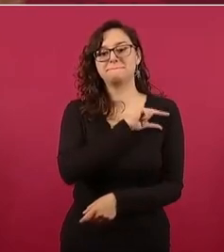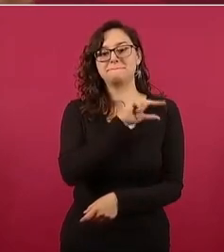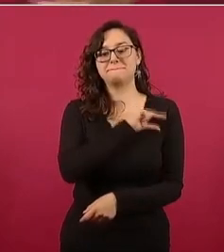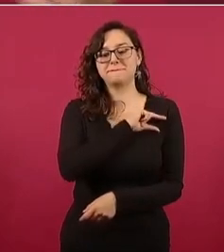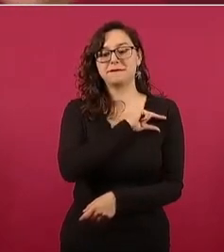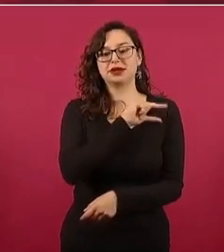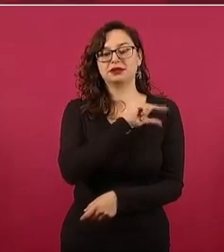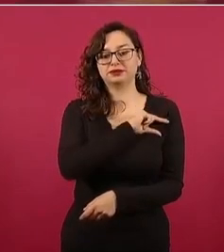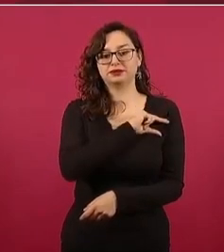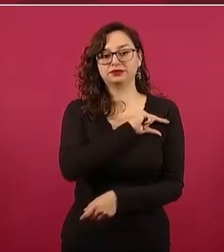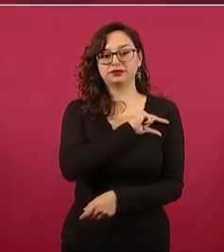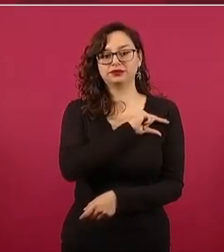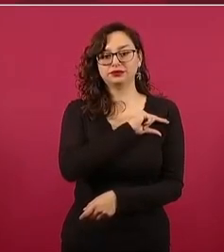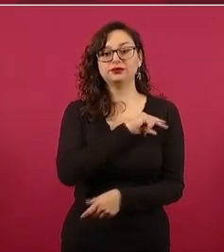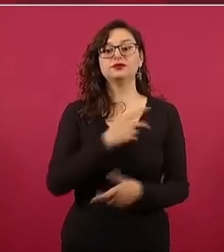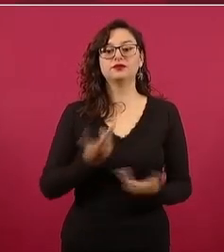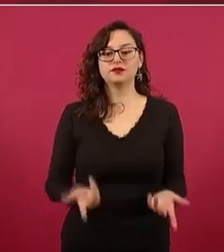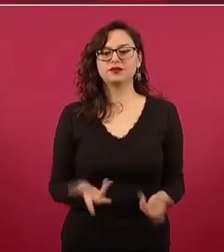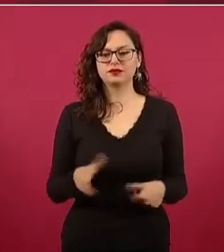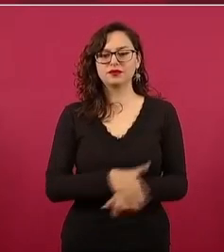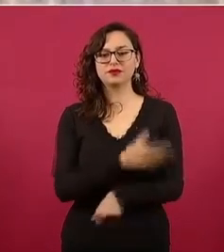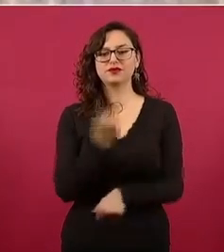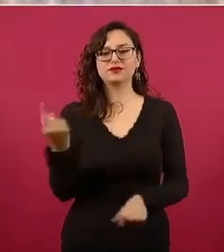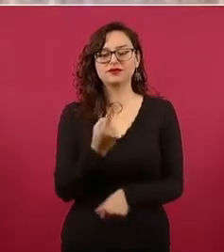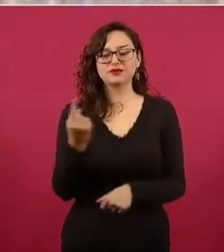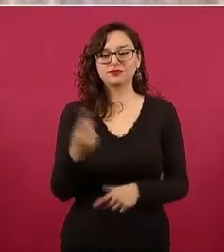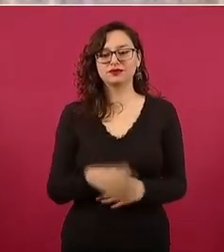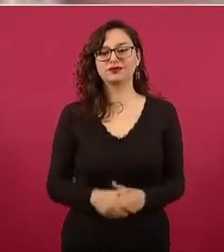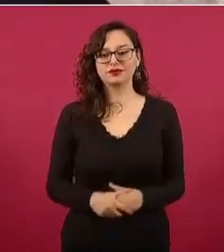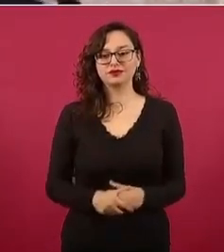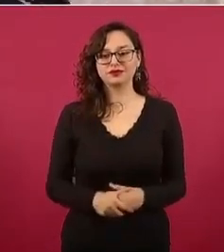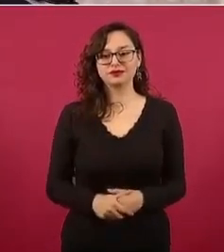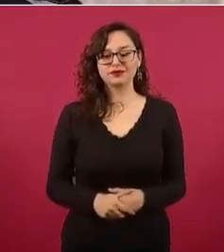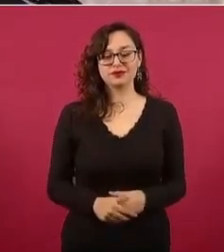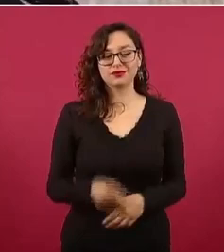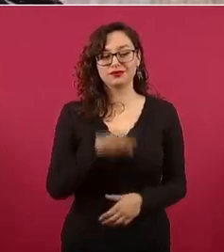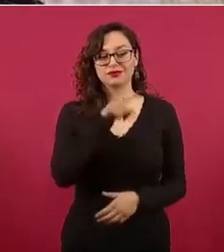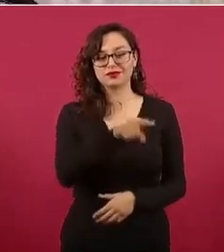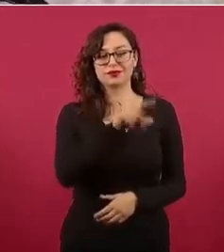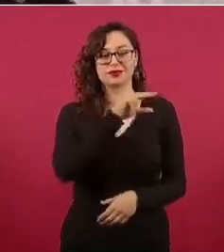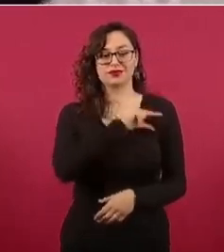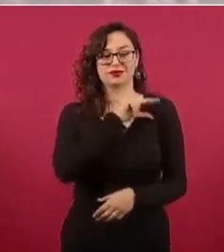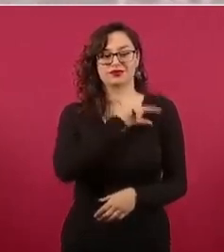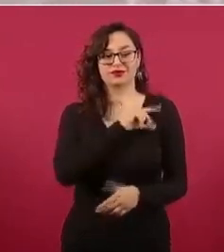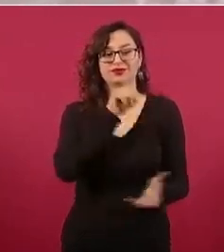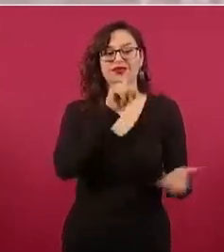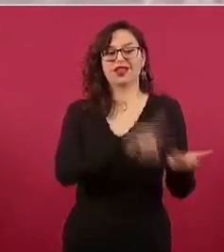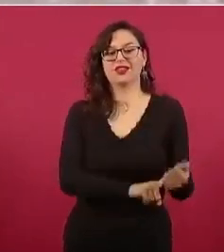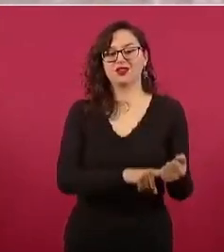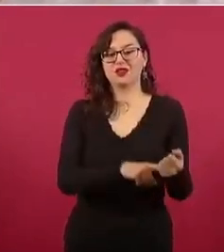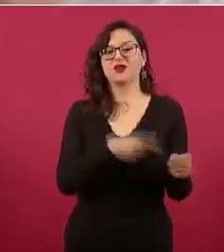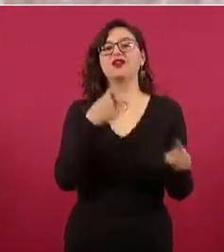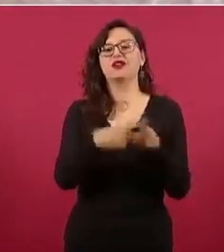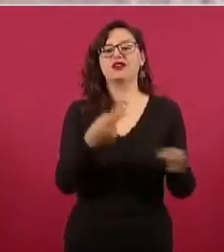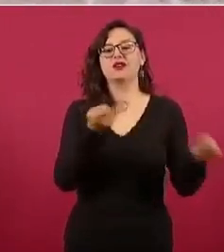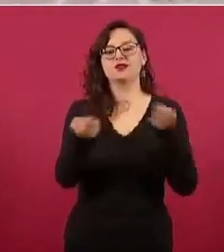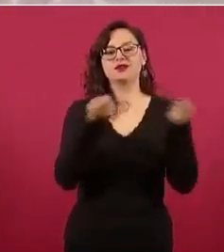contrataciones de esos servicios están exfuncionarios